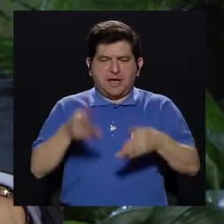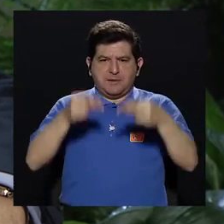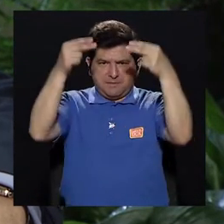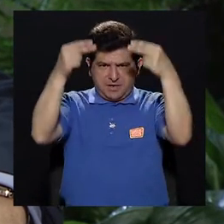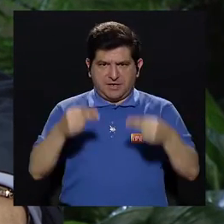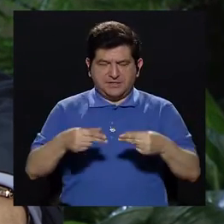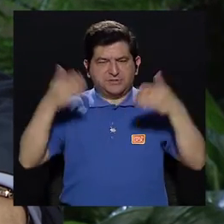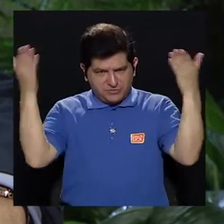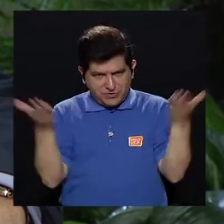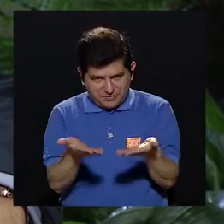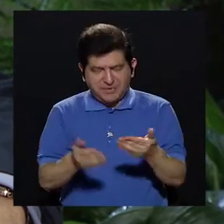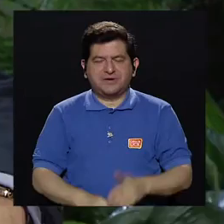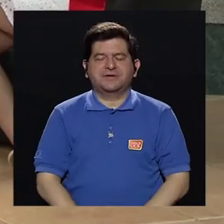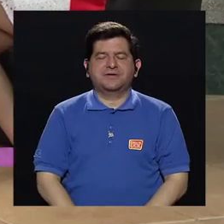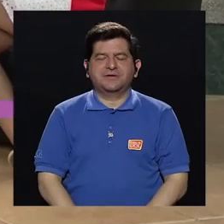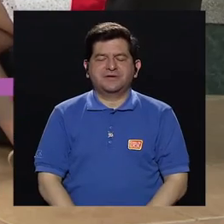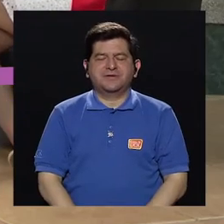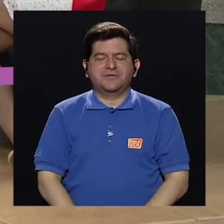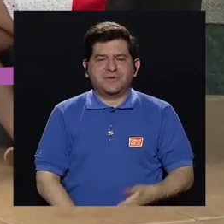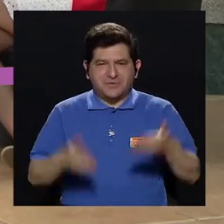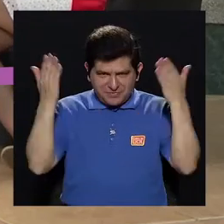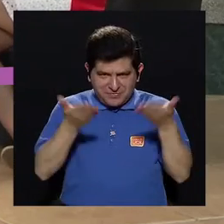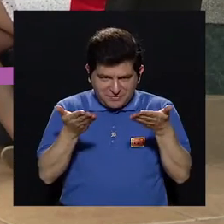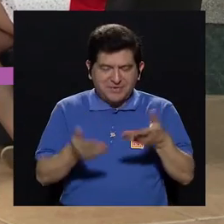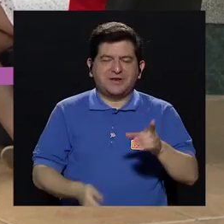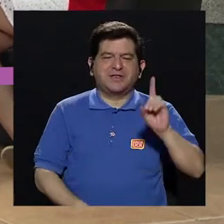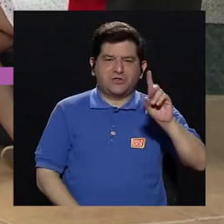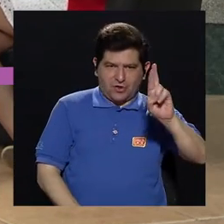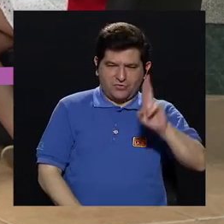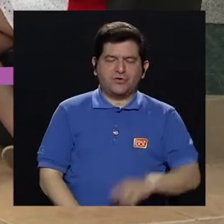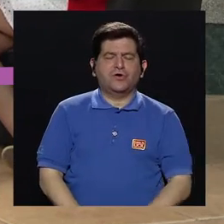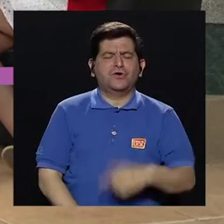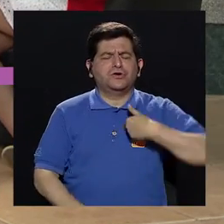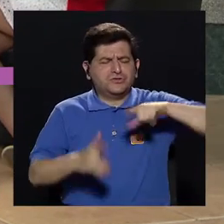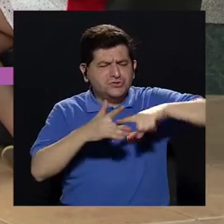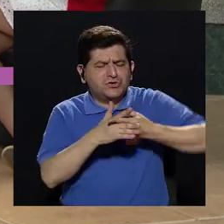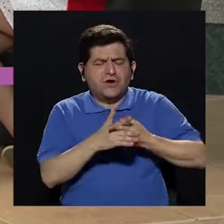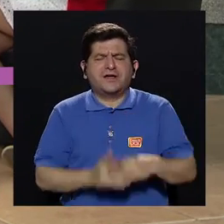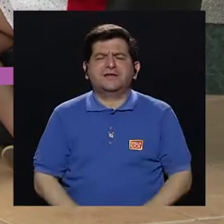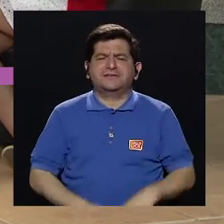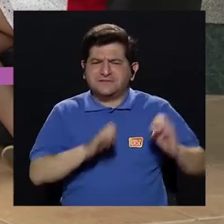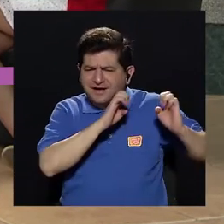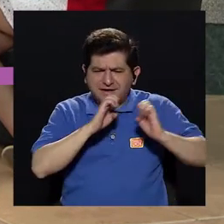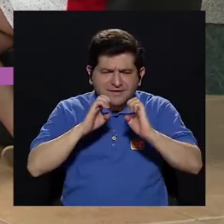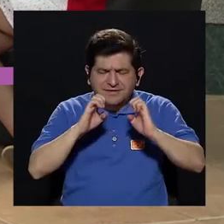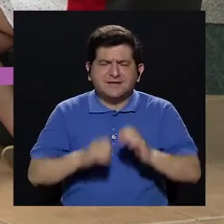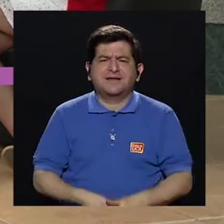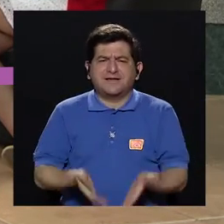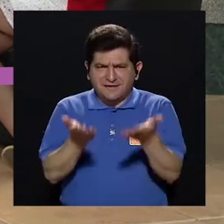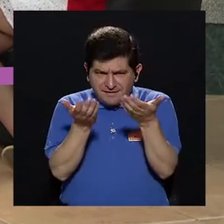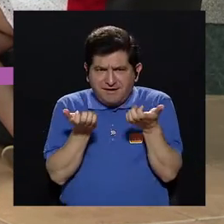Bienvenido a Vivir Mejor. Bienvenido, doctor. Yo quisiera comenzar esta entrevista